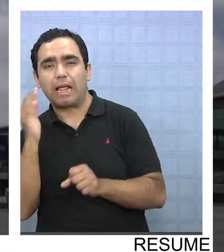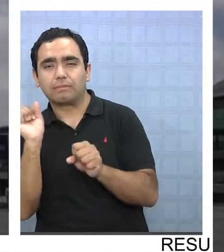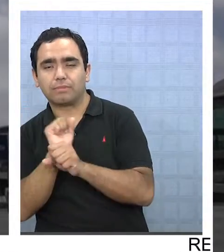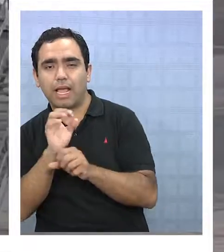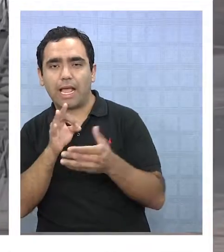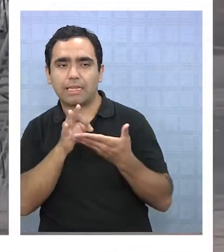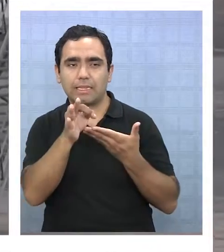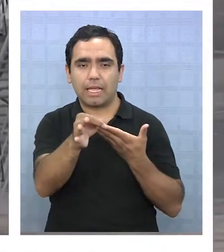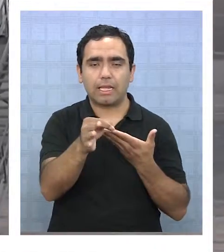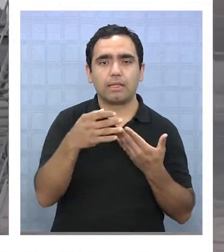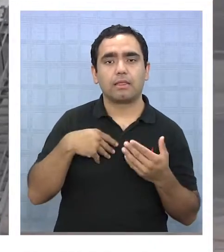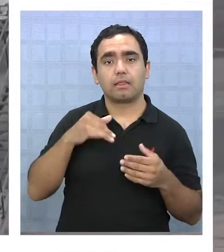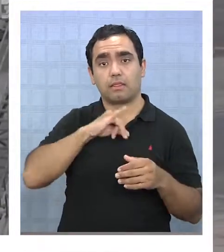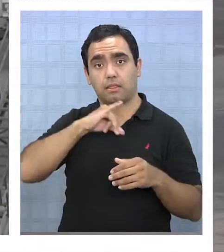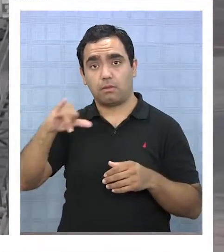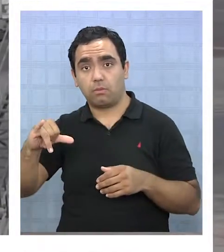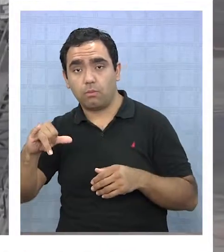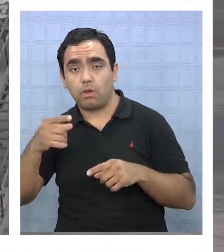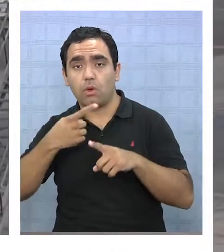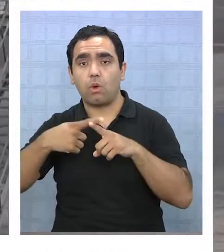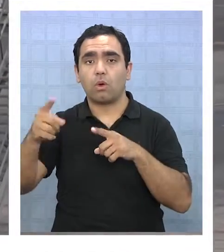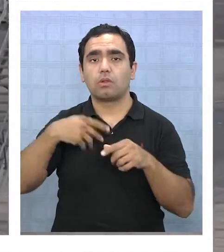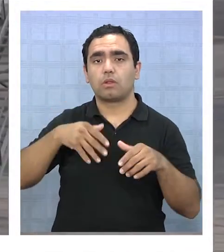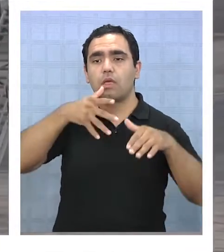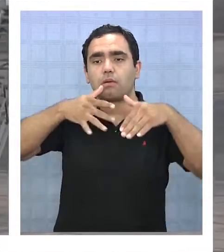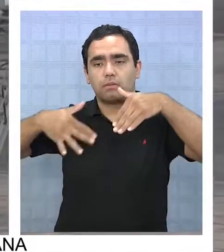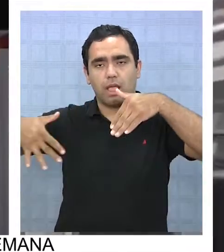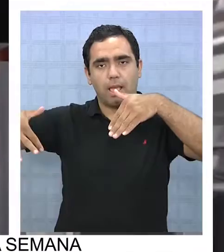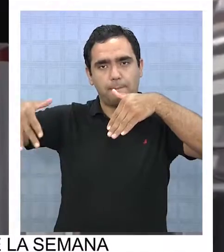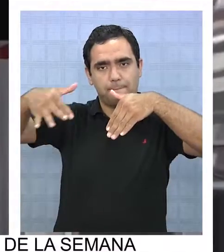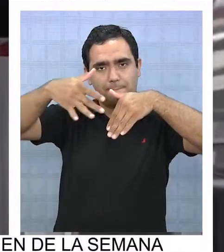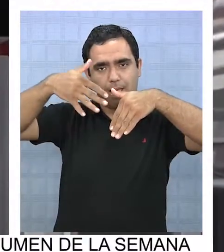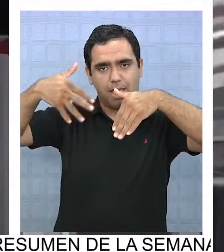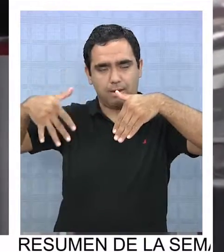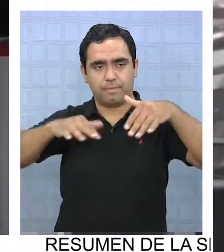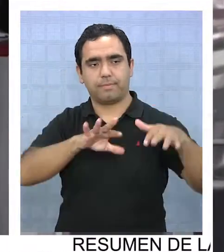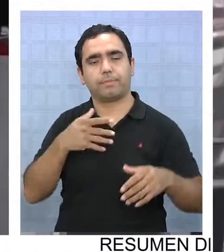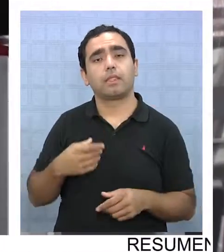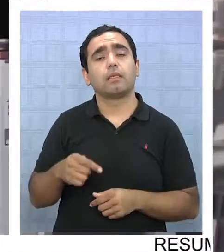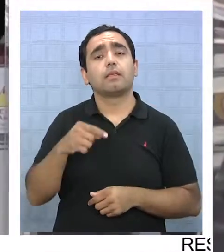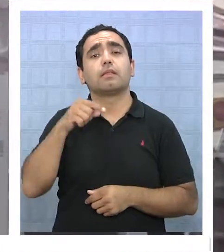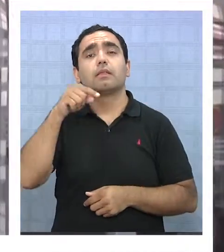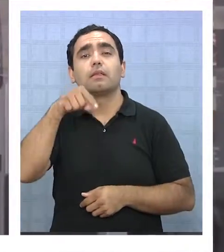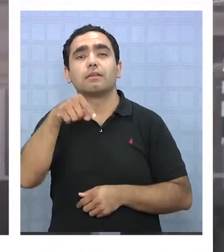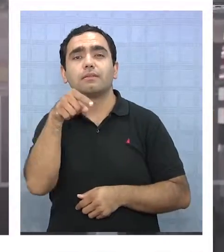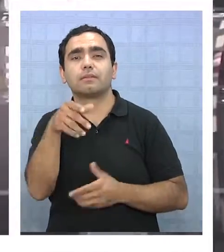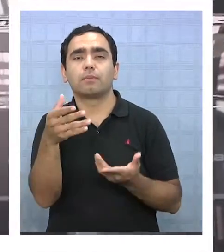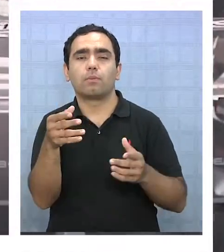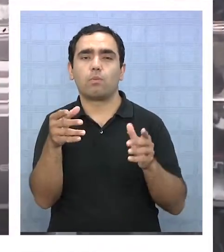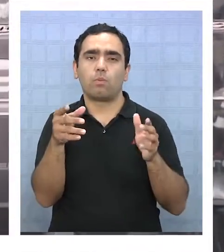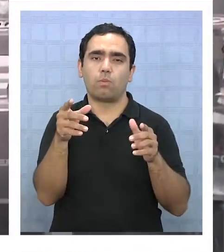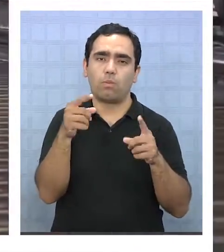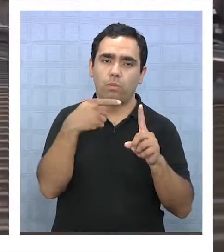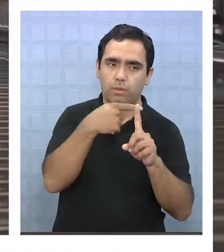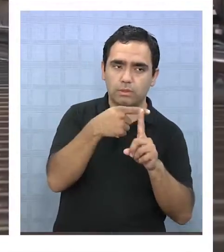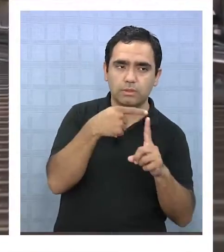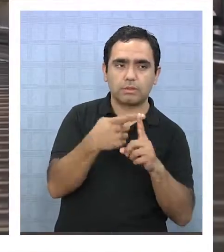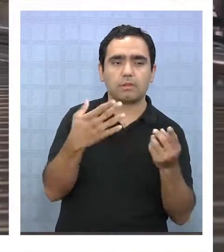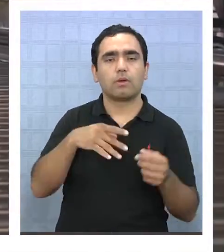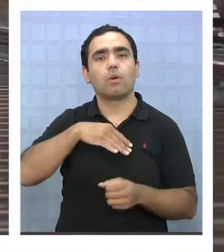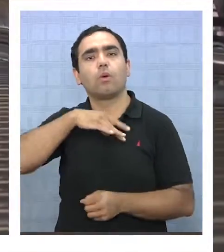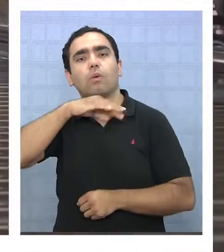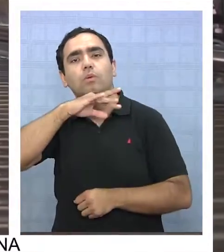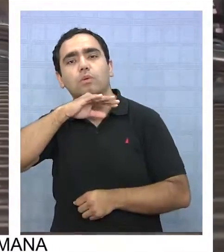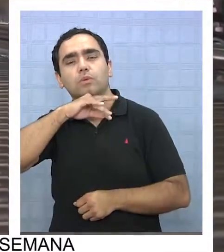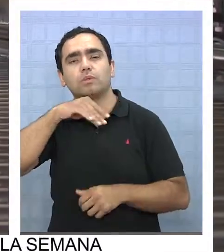oceánico que termina cuando comienza el espacio en manos de Nueva Zelanda. La partición tendrá un impacto positivo en la petición de